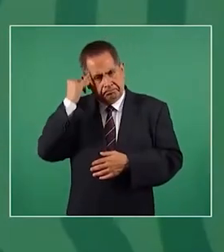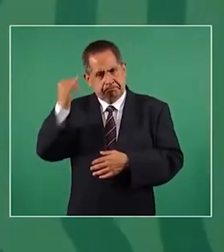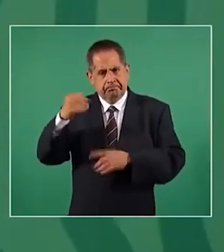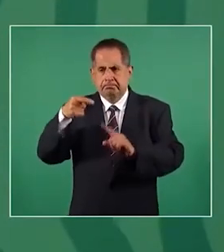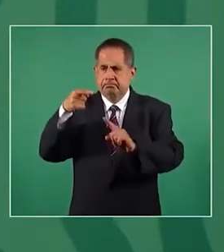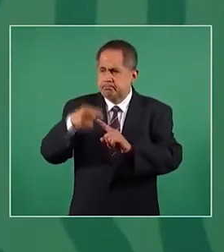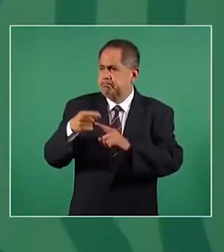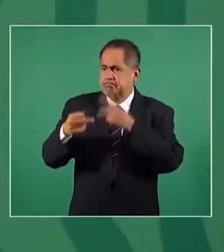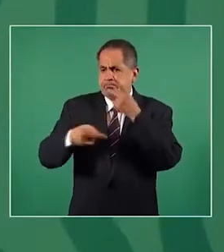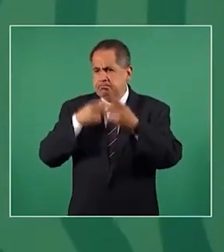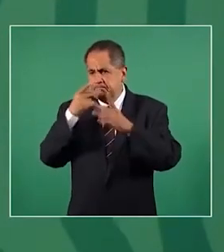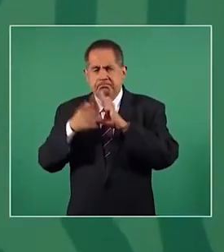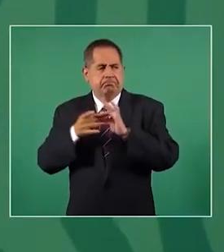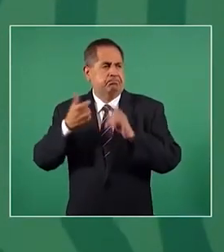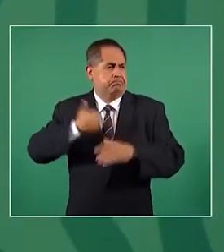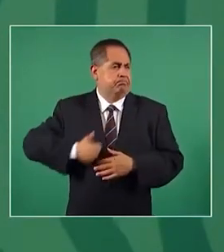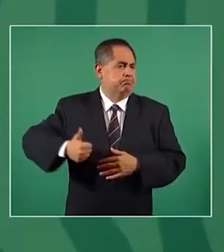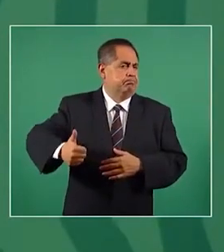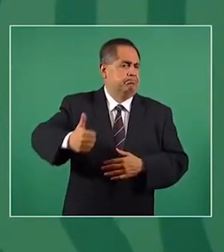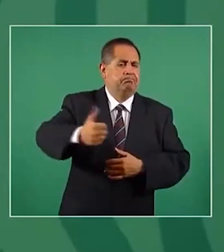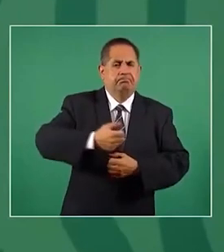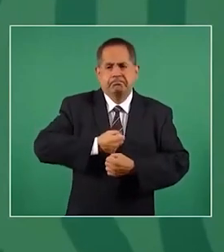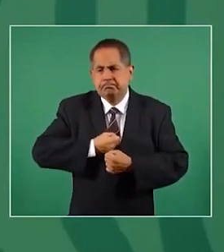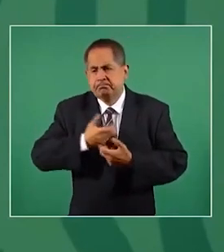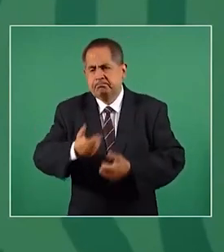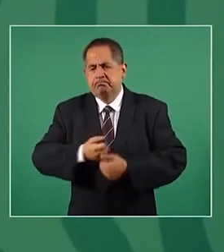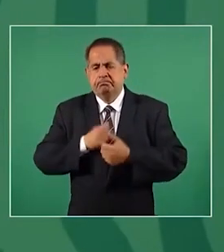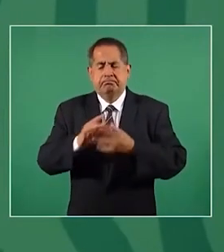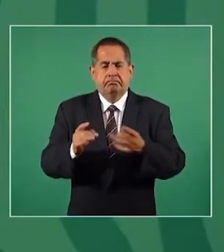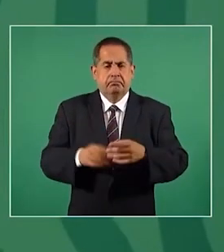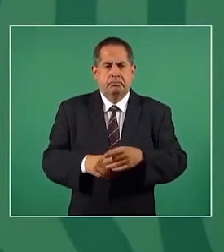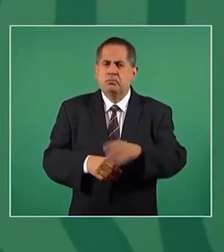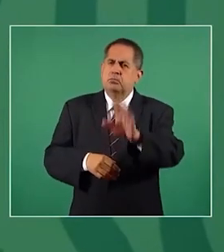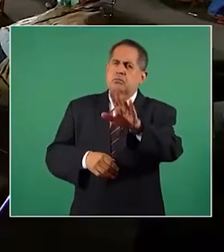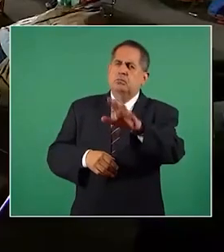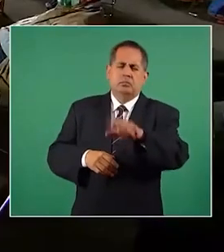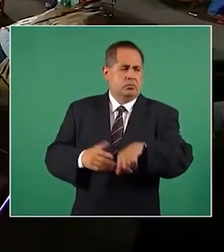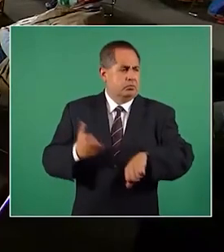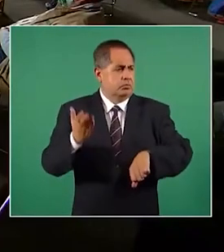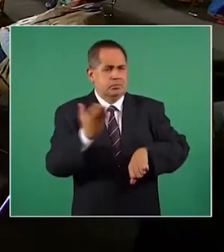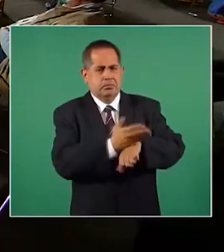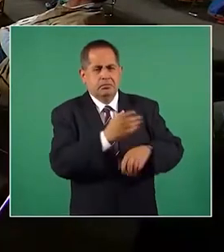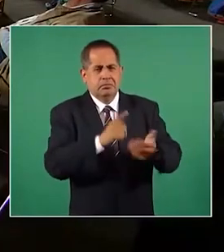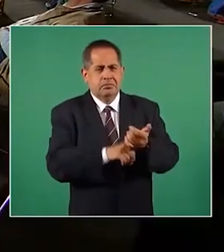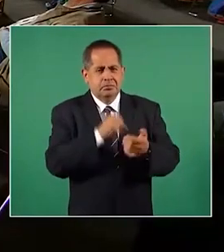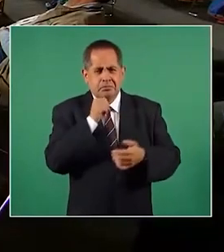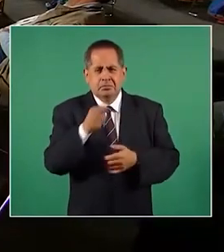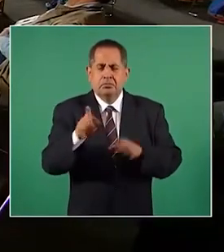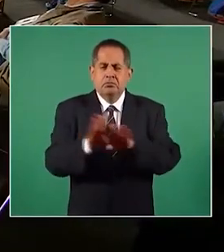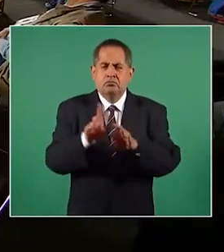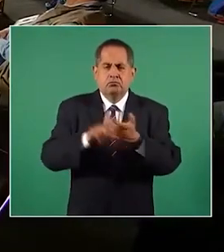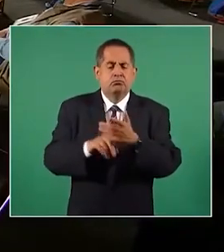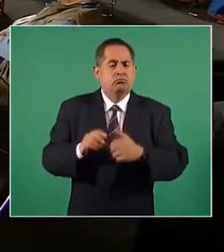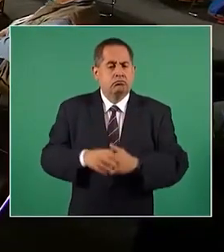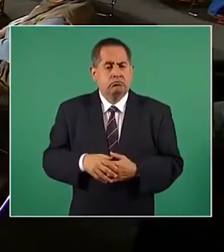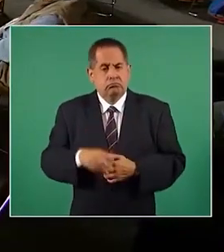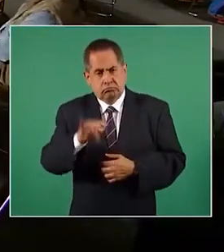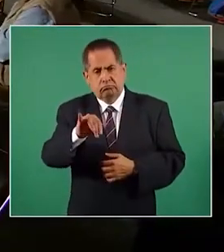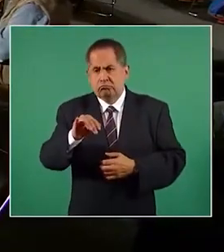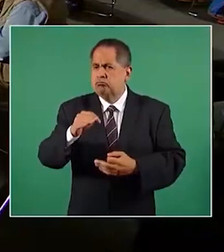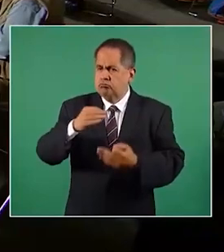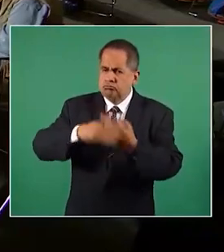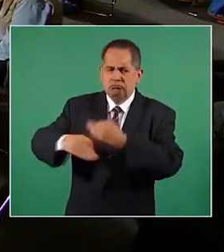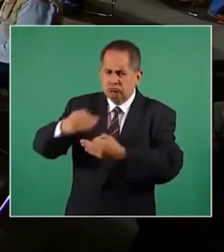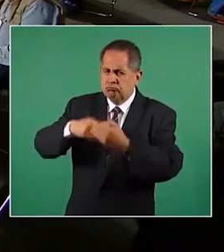hablar expresarnos manifestarnos pero no todos tienen el mismo impacto con esa expresión señor presidente todos porque